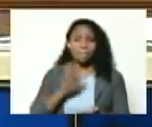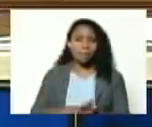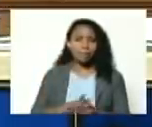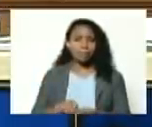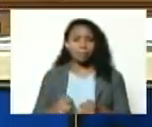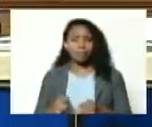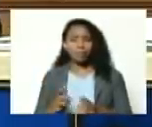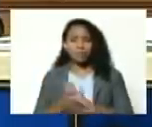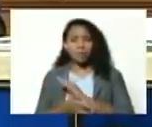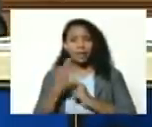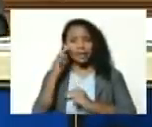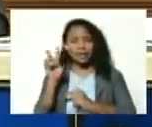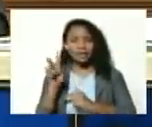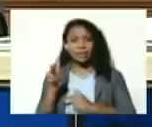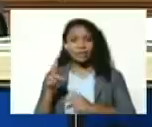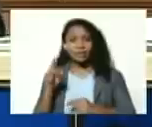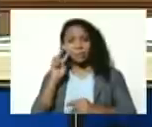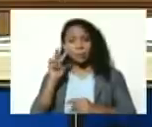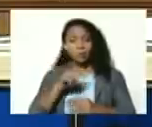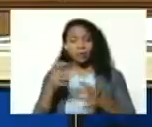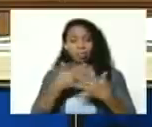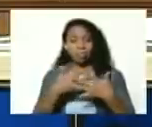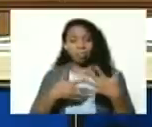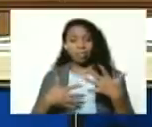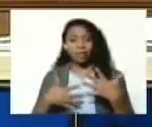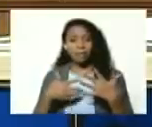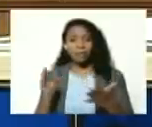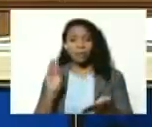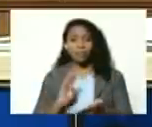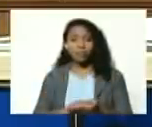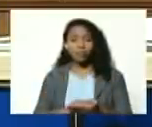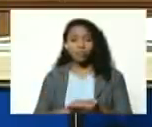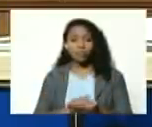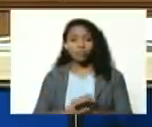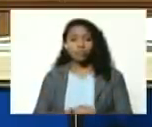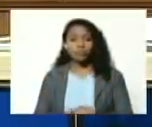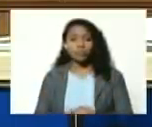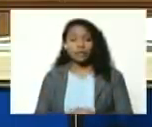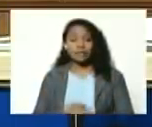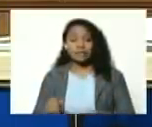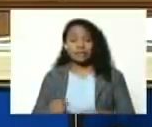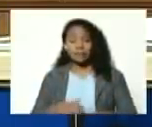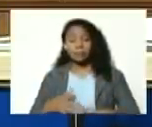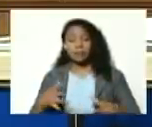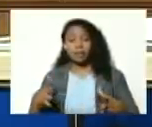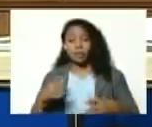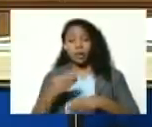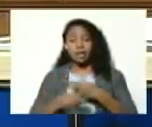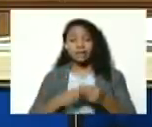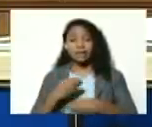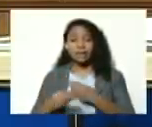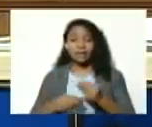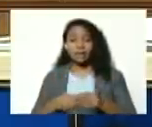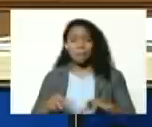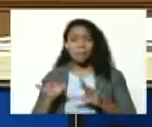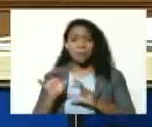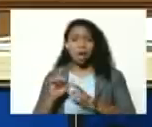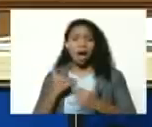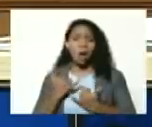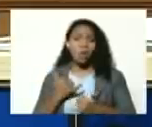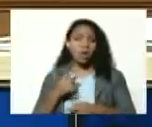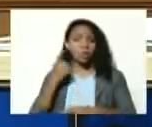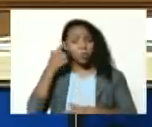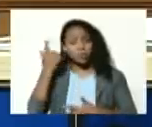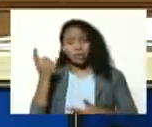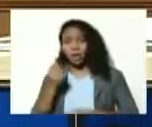y uno montaba los textos y Raúl Casal era tremendo diagramador yo no sé era no sé ahora no